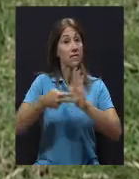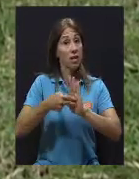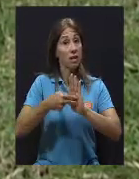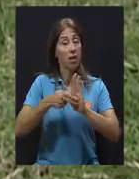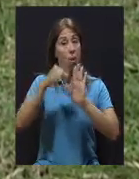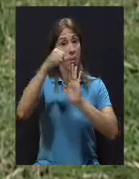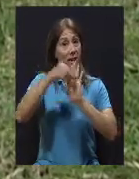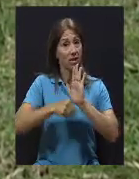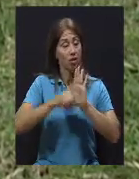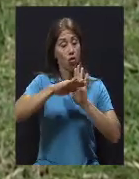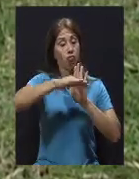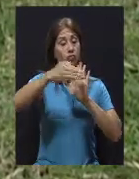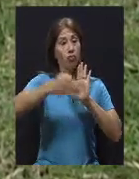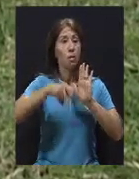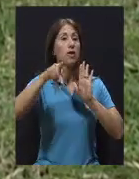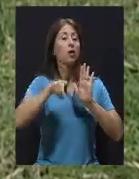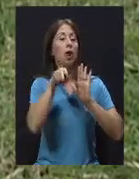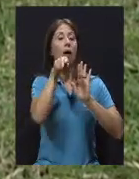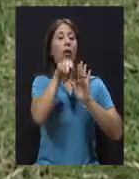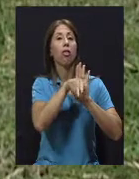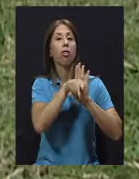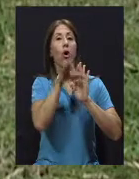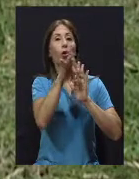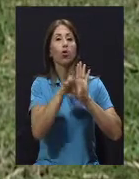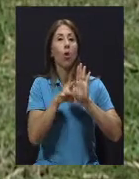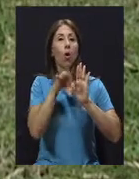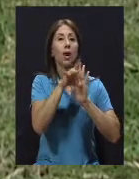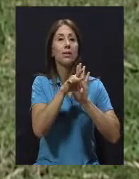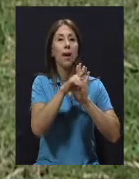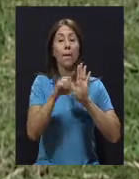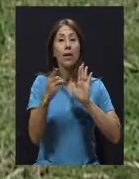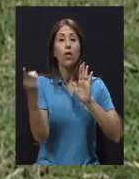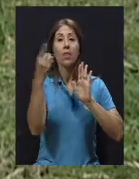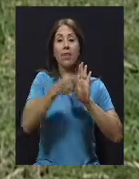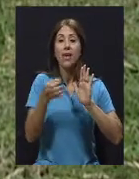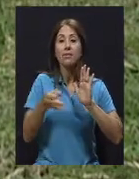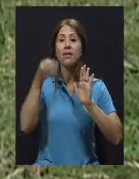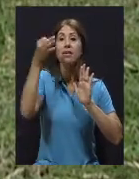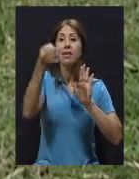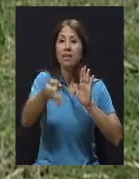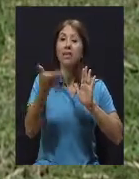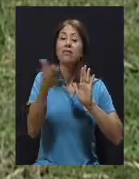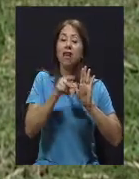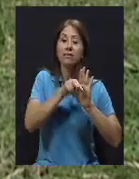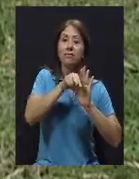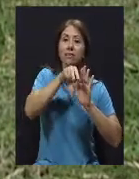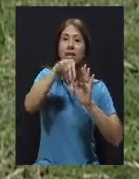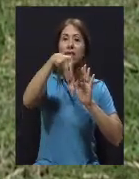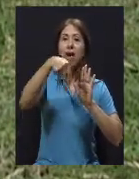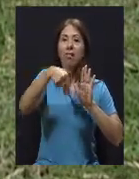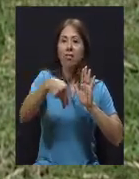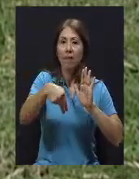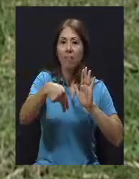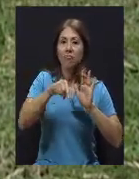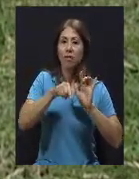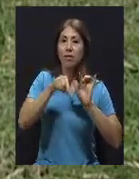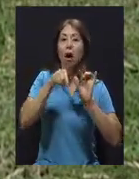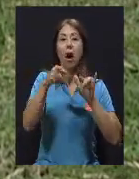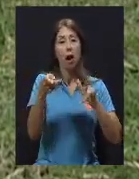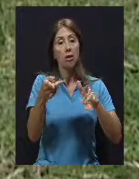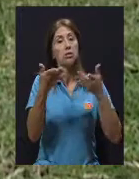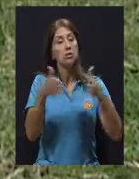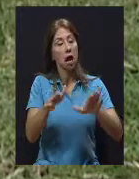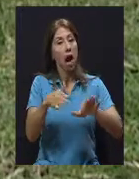acostado y ya al otro día se levanta. Llega el médico, quita el apósito, llegamos el equipo de